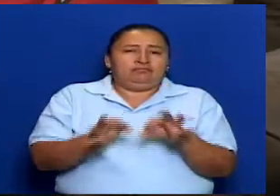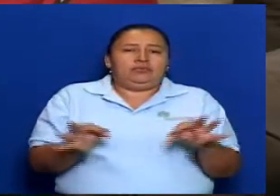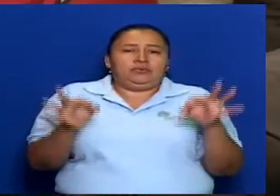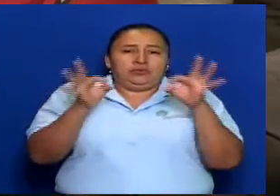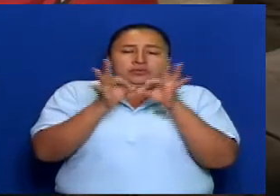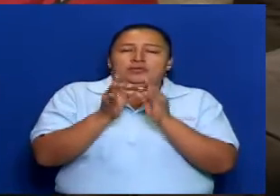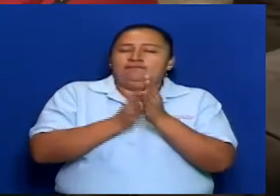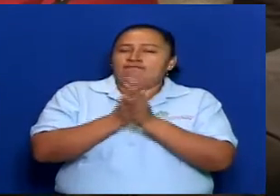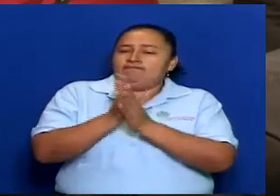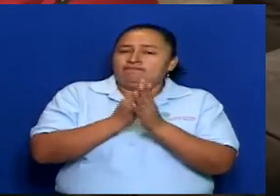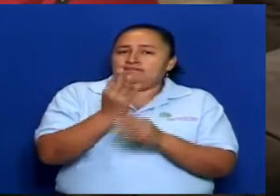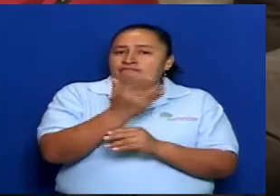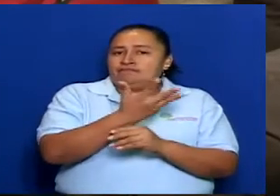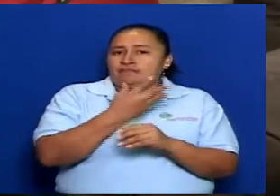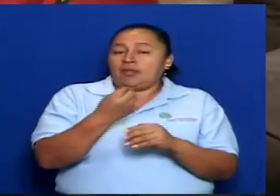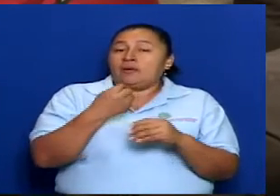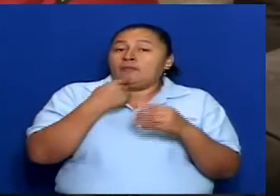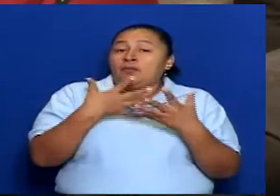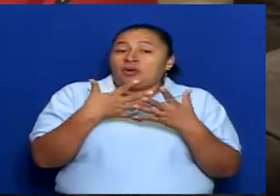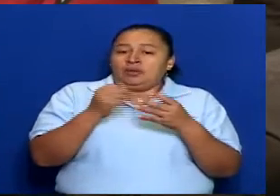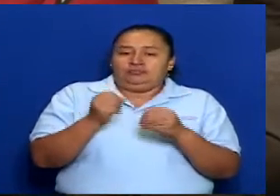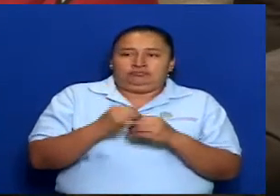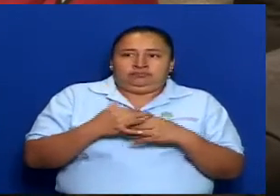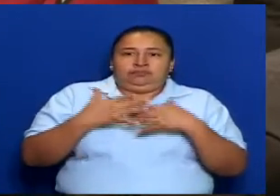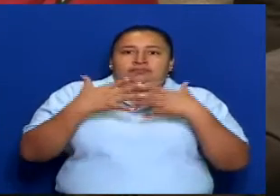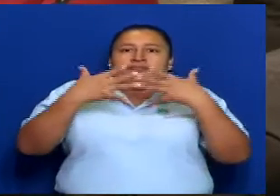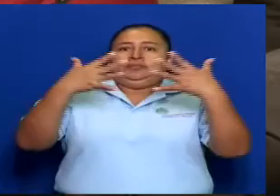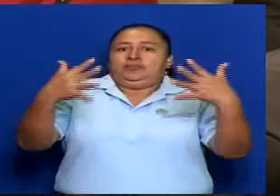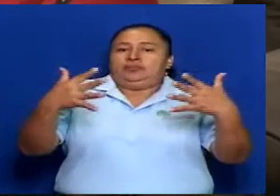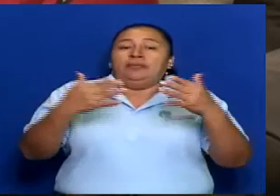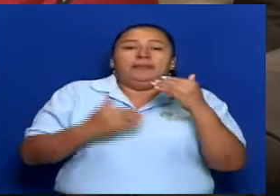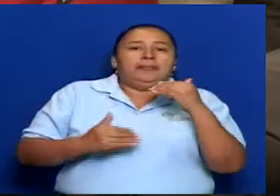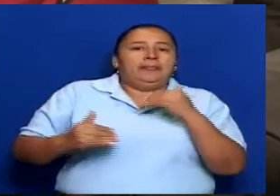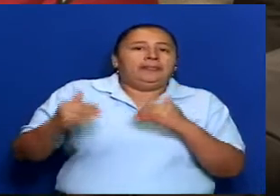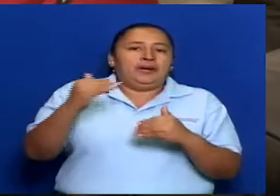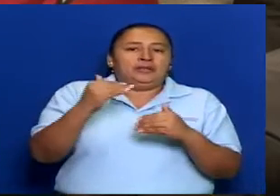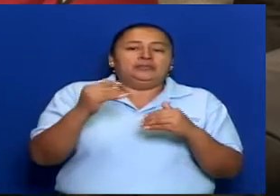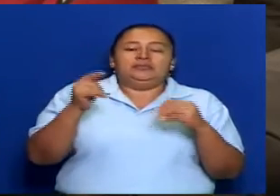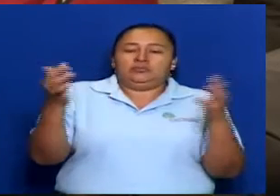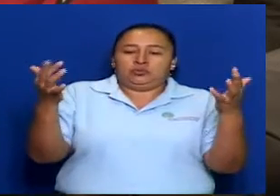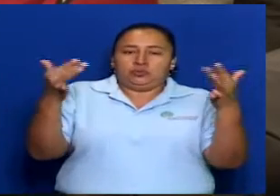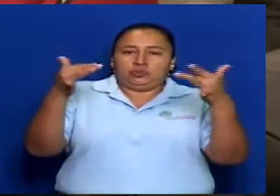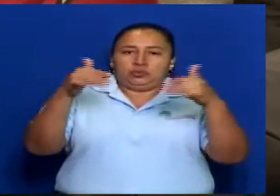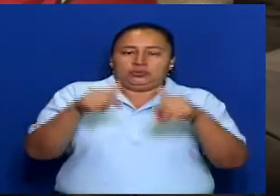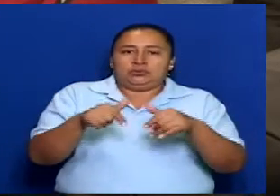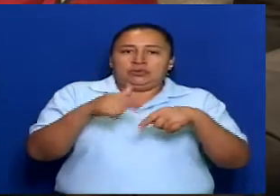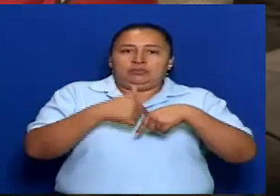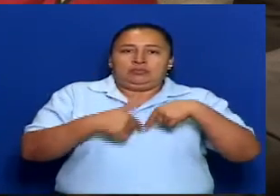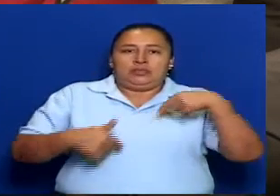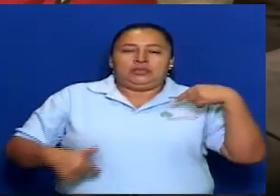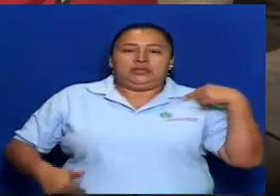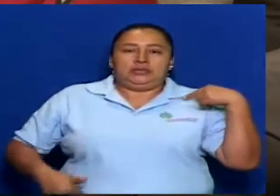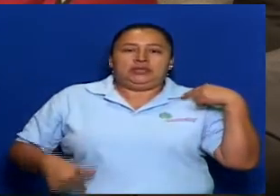satisfecho todo porque trascendió. Estuvo presente el presidente del Parlamento Indígena de